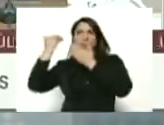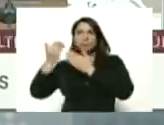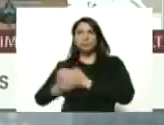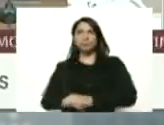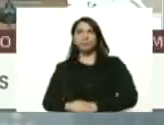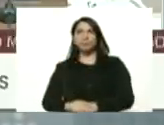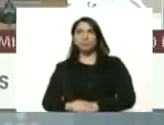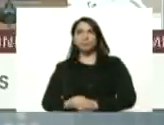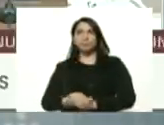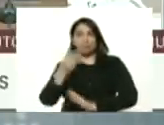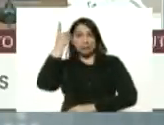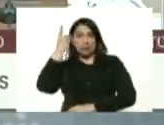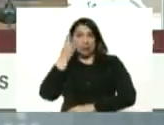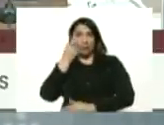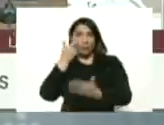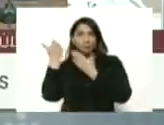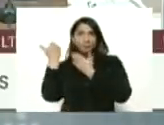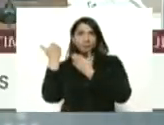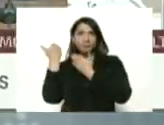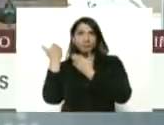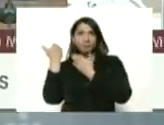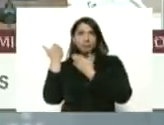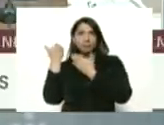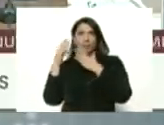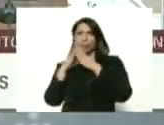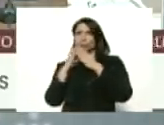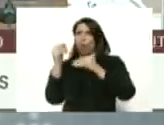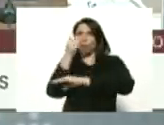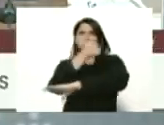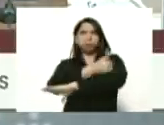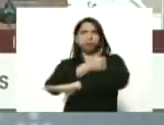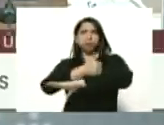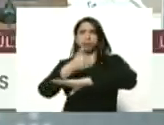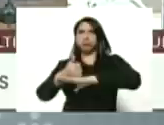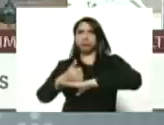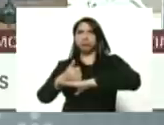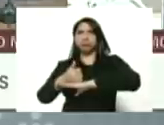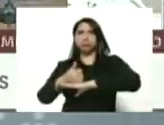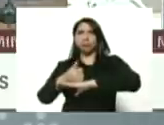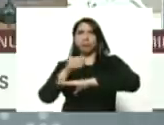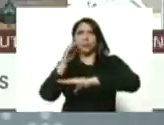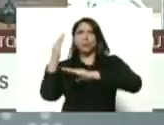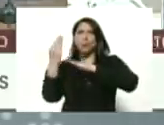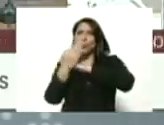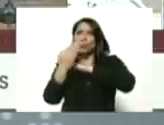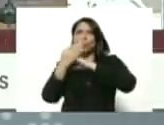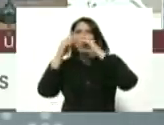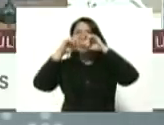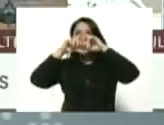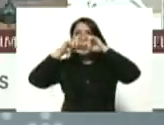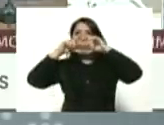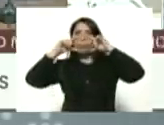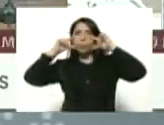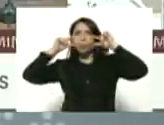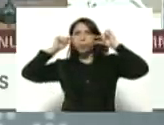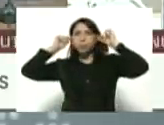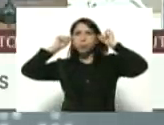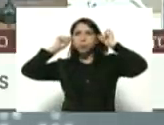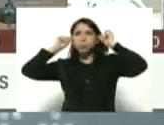Darío y todos los dirigentes todos cuidar aquí el tapaboca nasobuco lo llaman